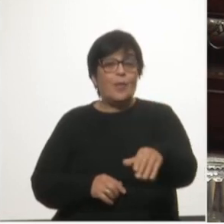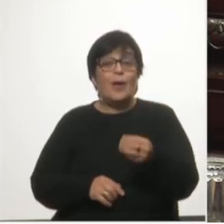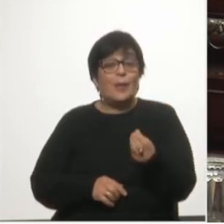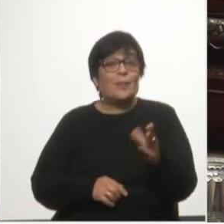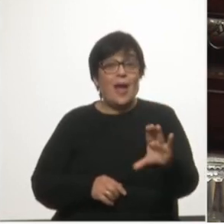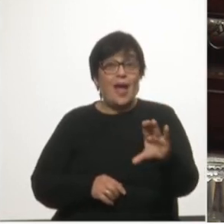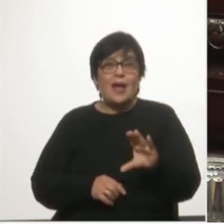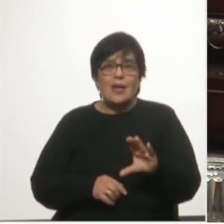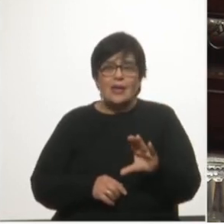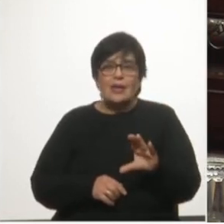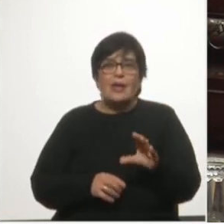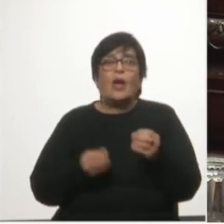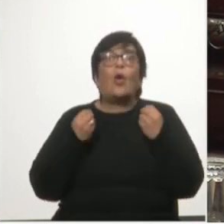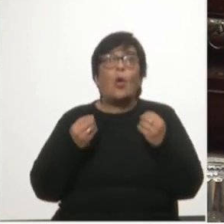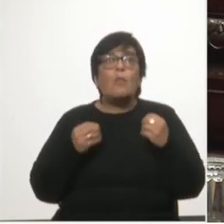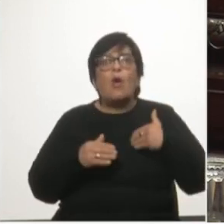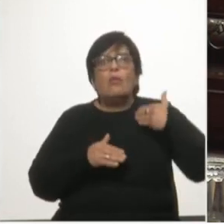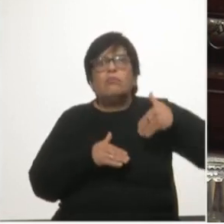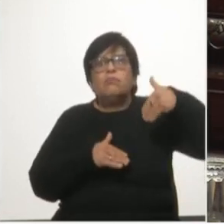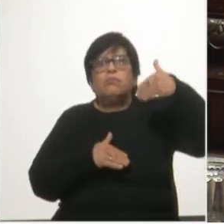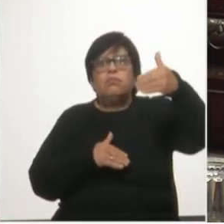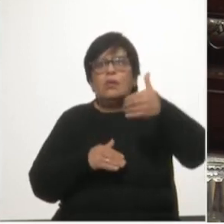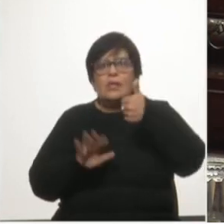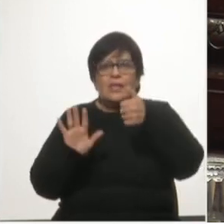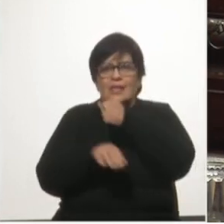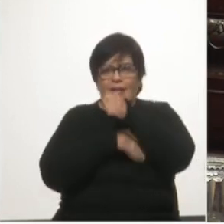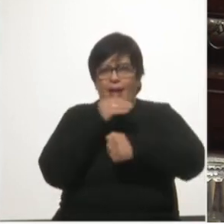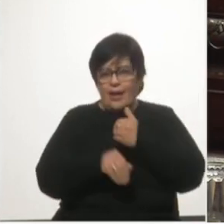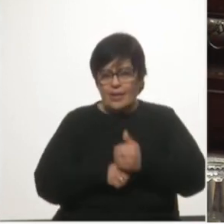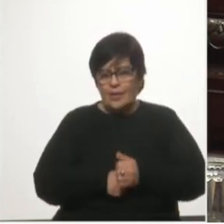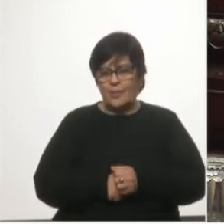esto por los próximos 60 años.